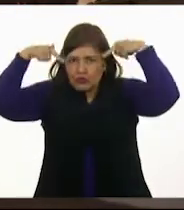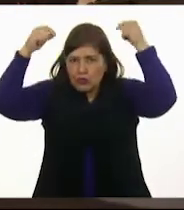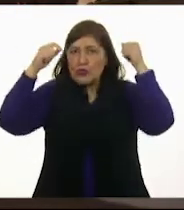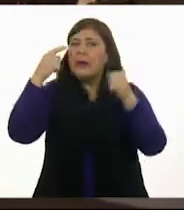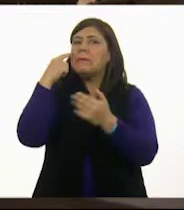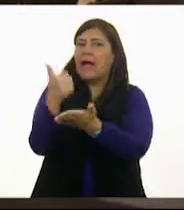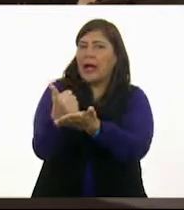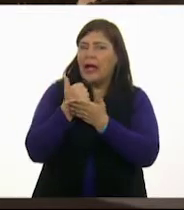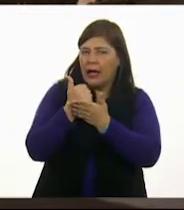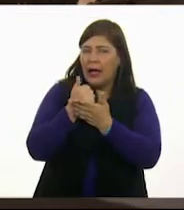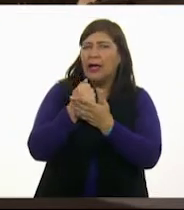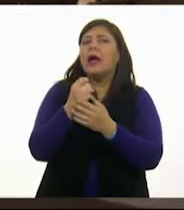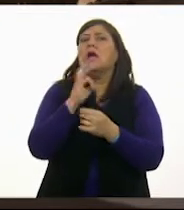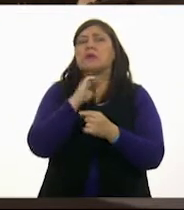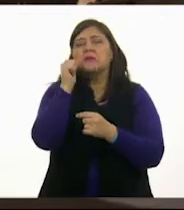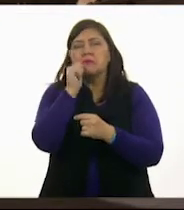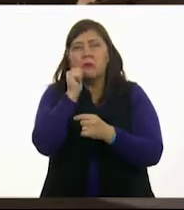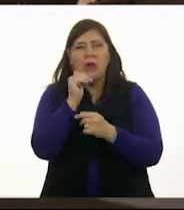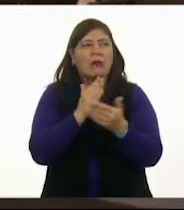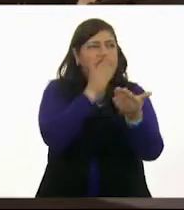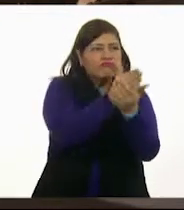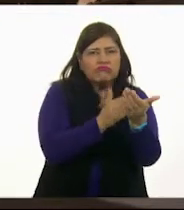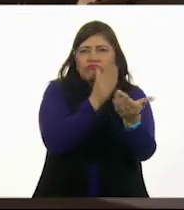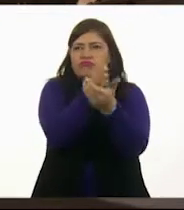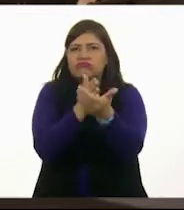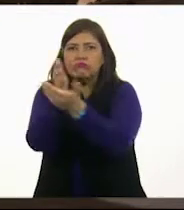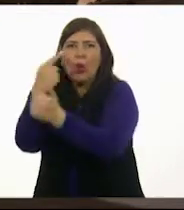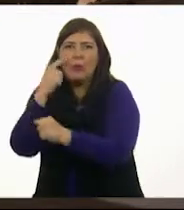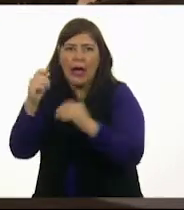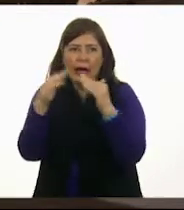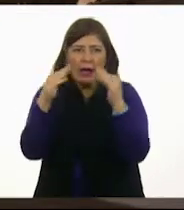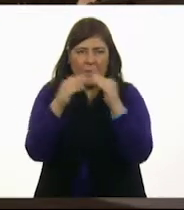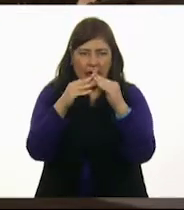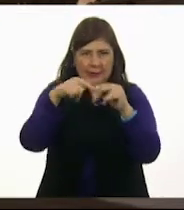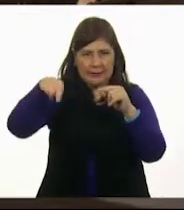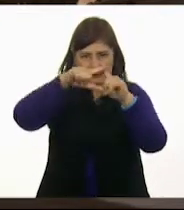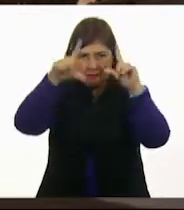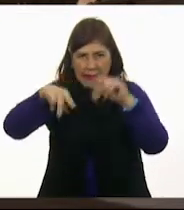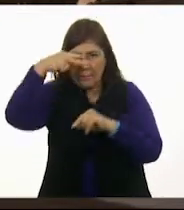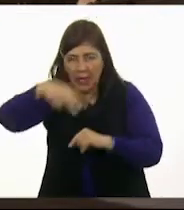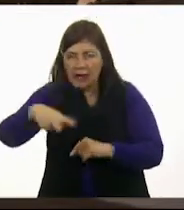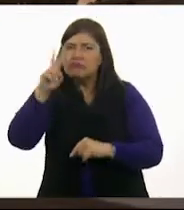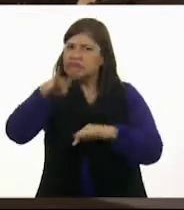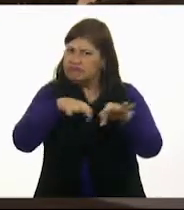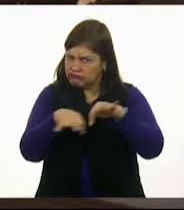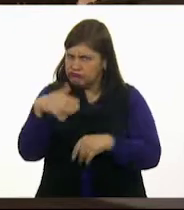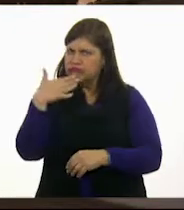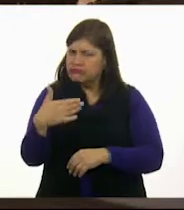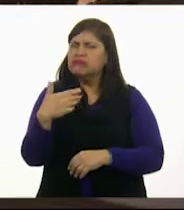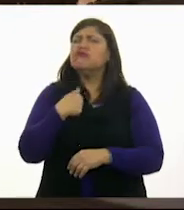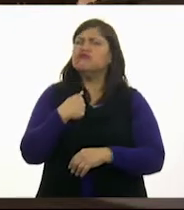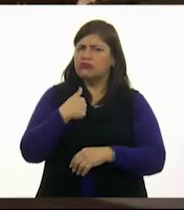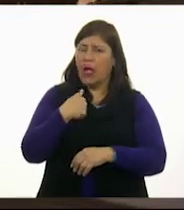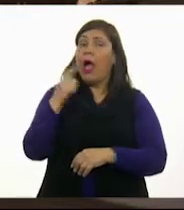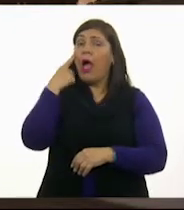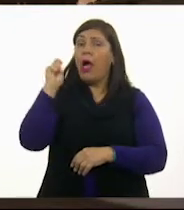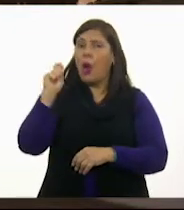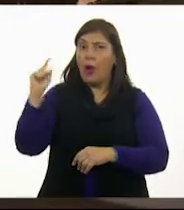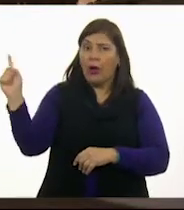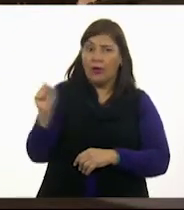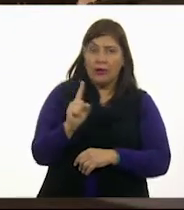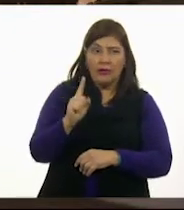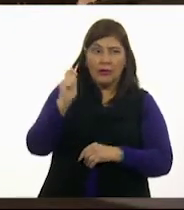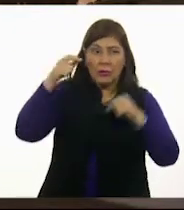Me pasa los datos de sus visitas a todas las casas de México. Hace un gran trabajo, por cierto, ¿eh? Precisamente está llegando, aquí está